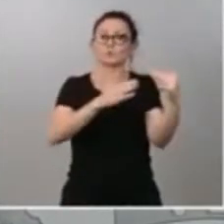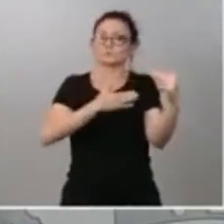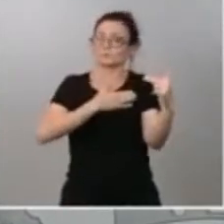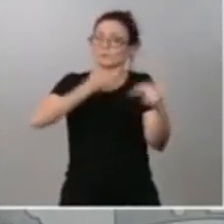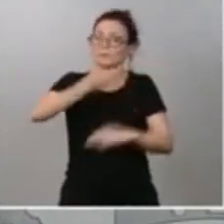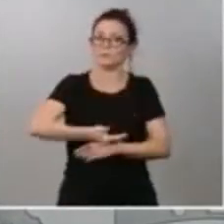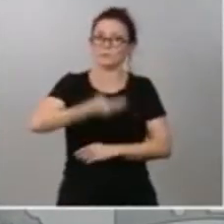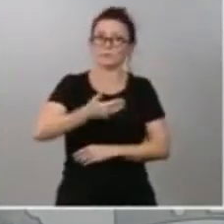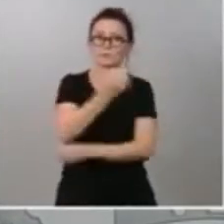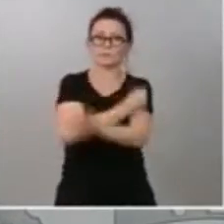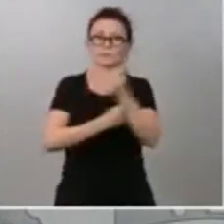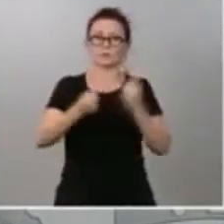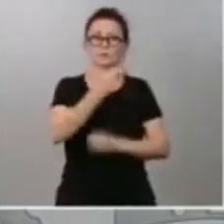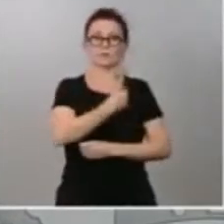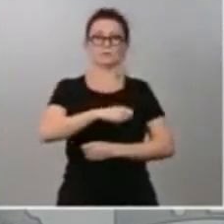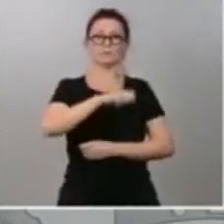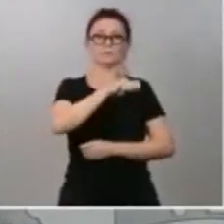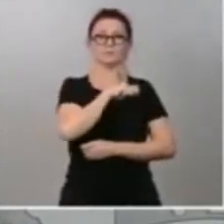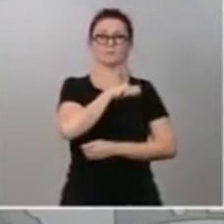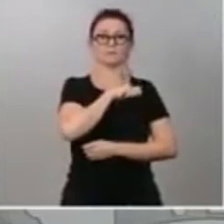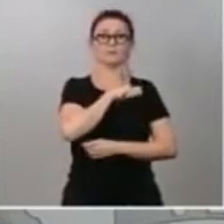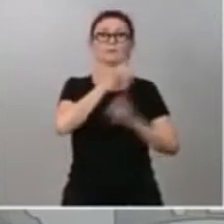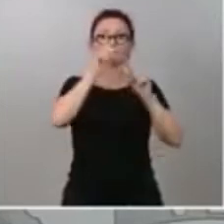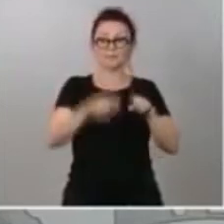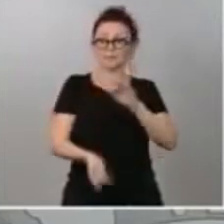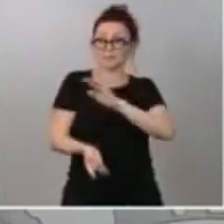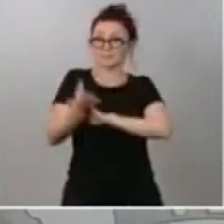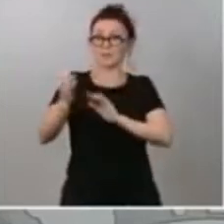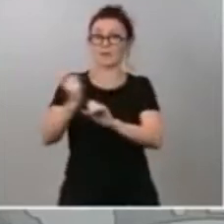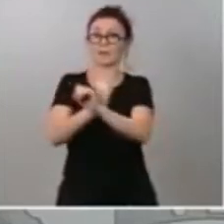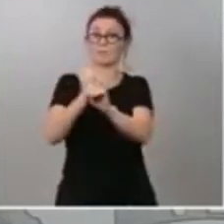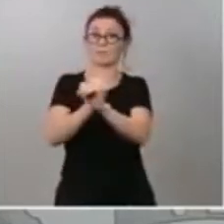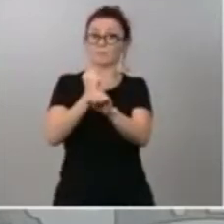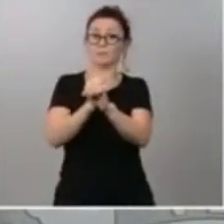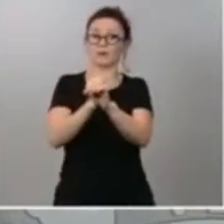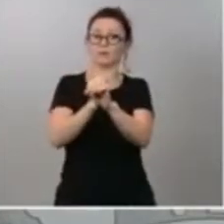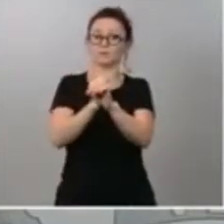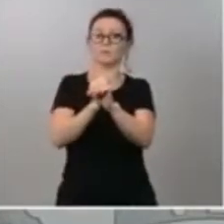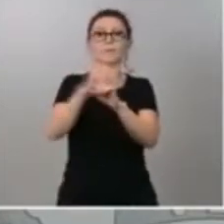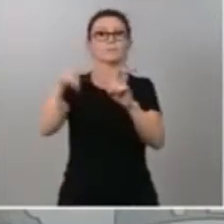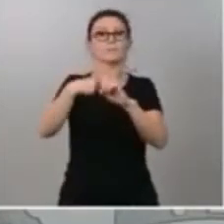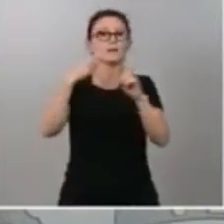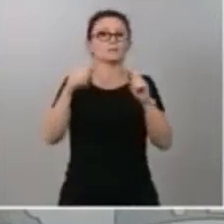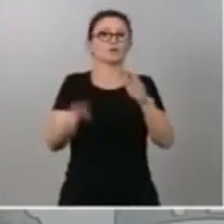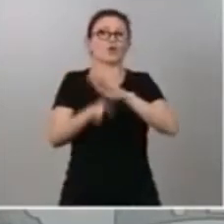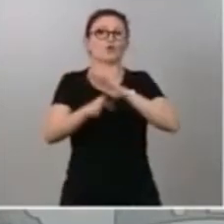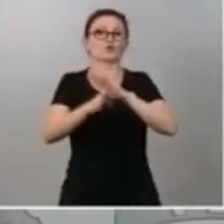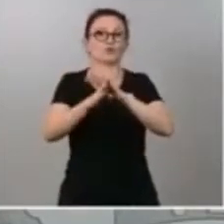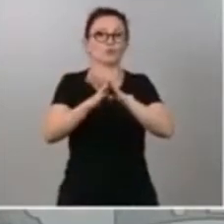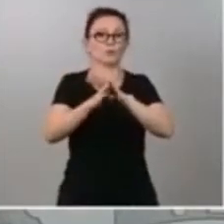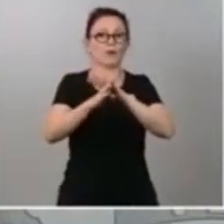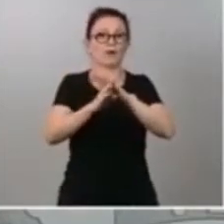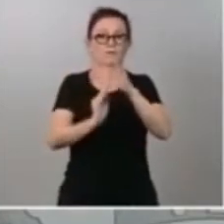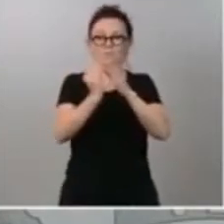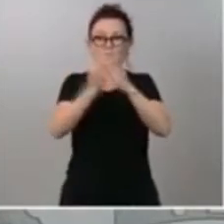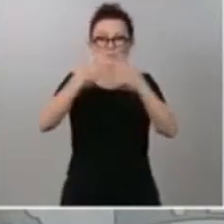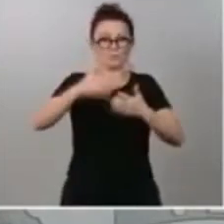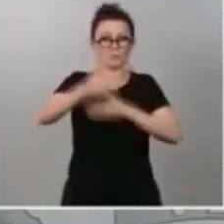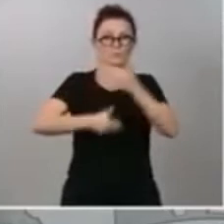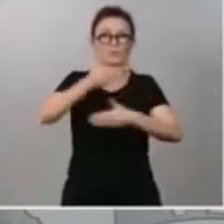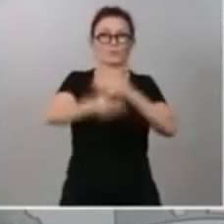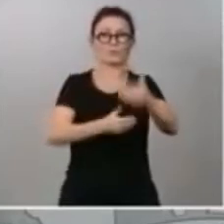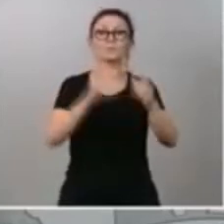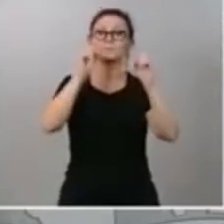de nuestro país y también para la creación de empleo y el sostenimiento del tejido productivo. En tercer lugar, la creación de empleo de calidad